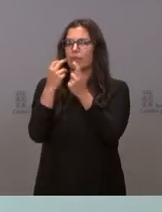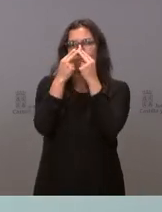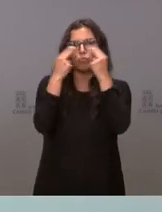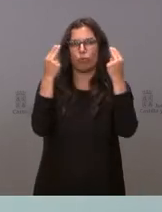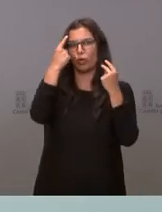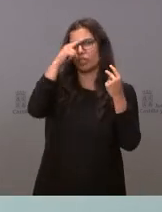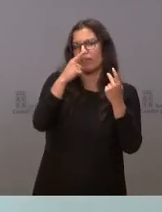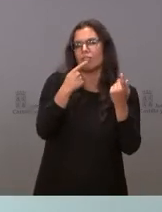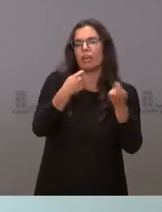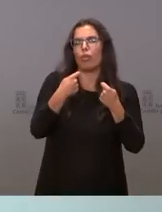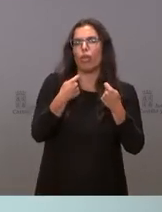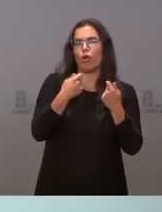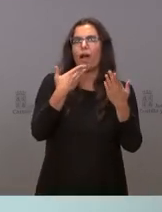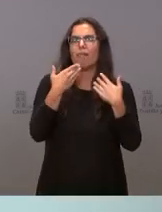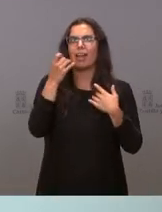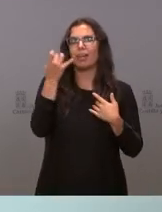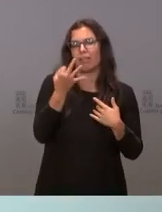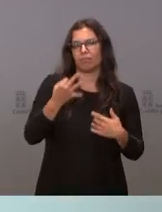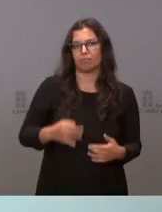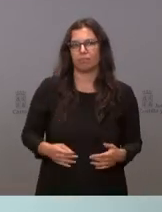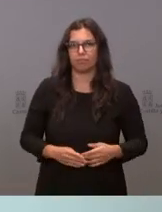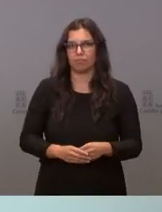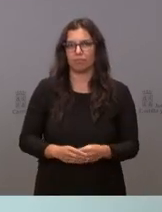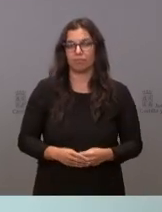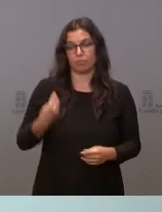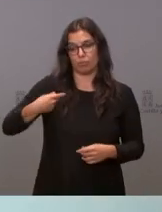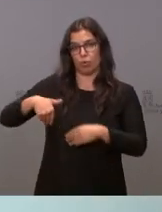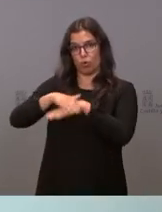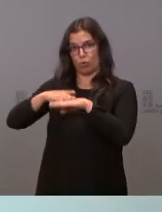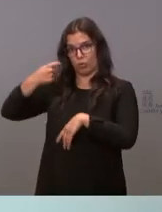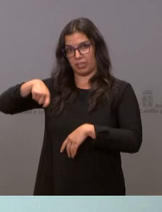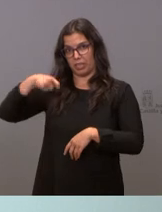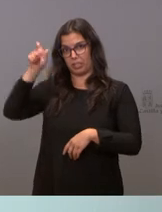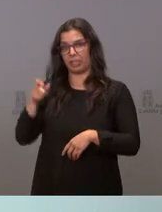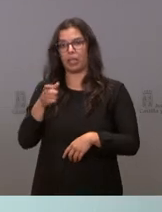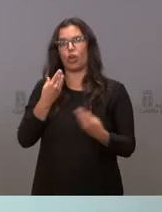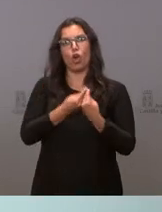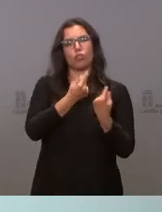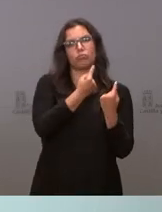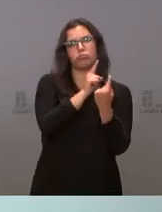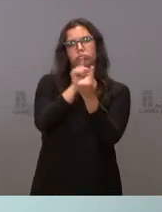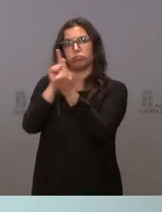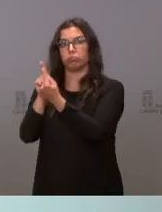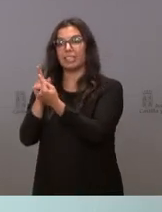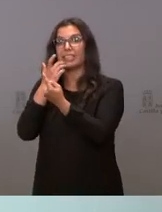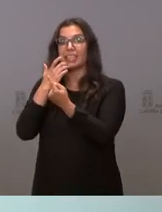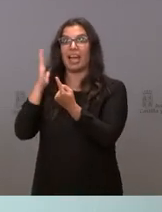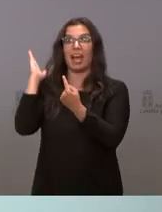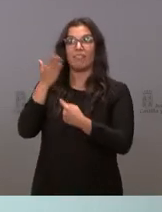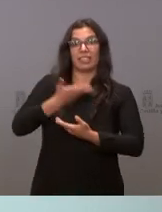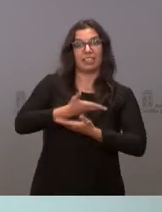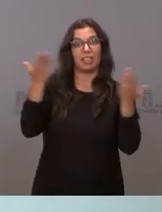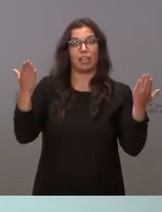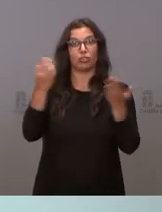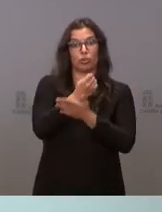realizar el presidente y el gobierno de España y que desde luego todo aquello que afecte a todos los españoles